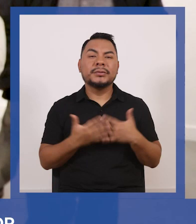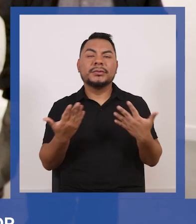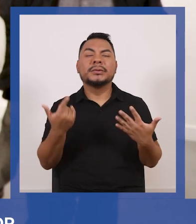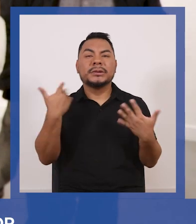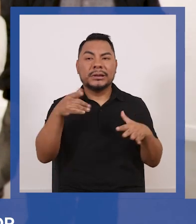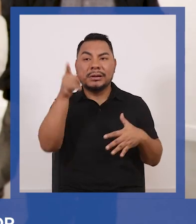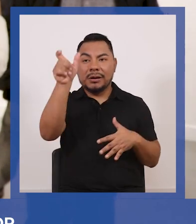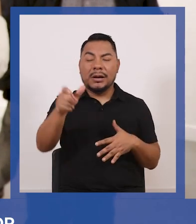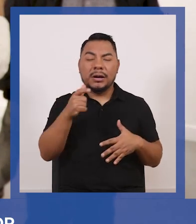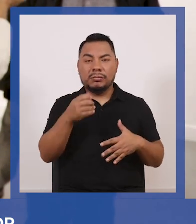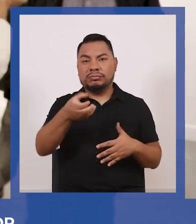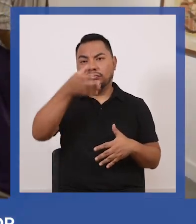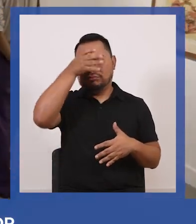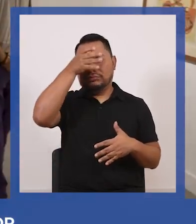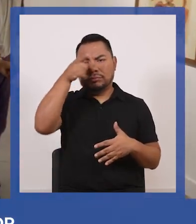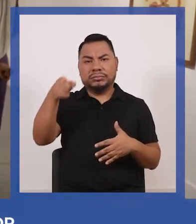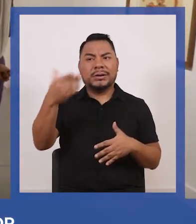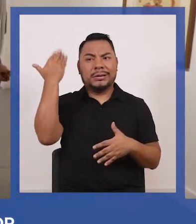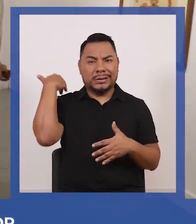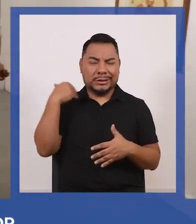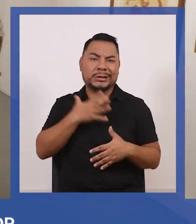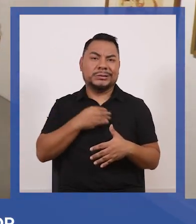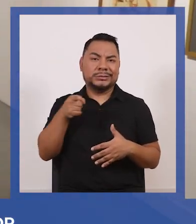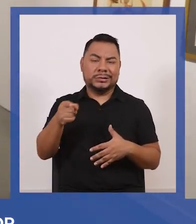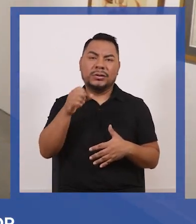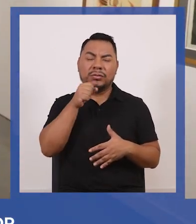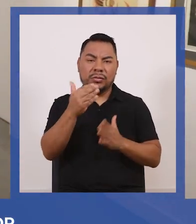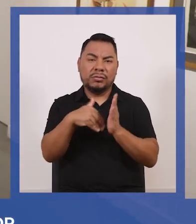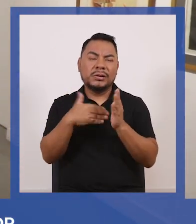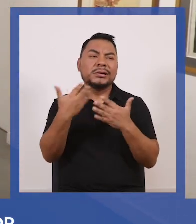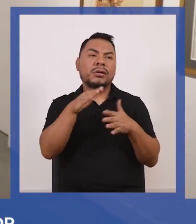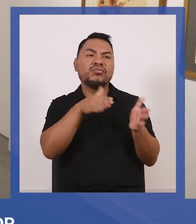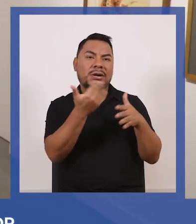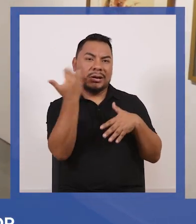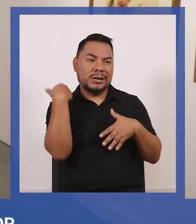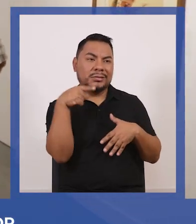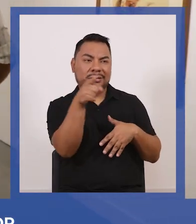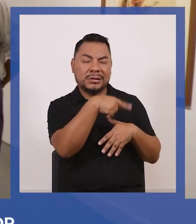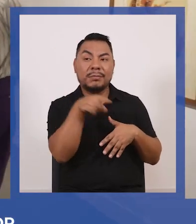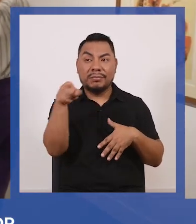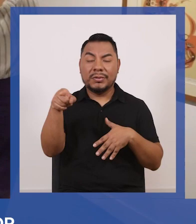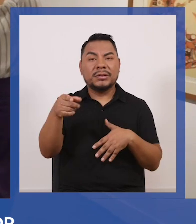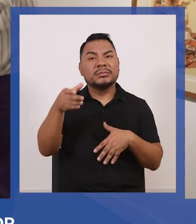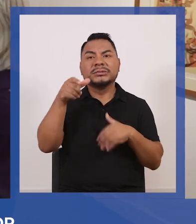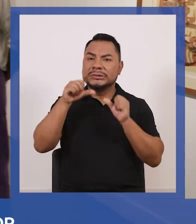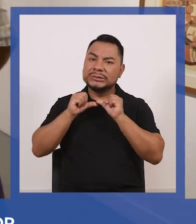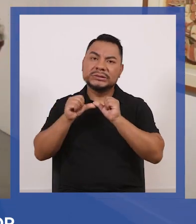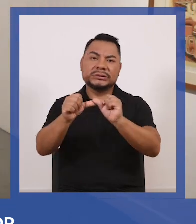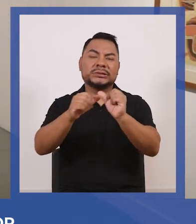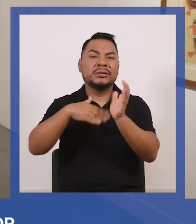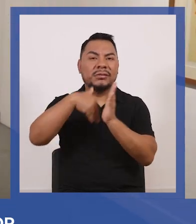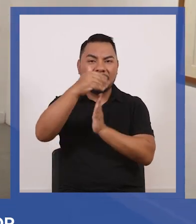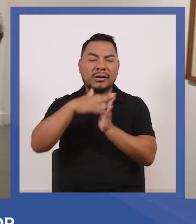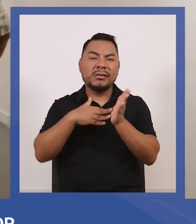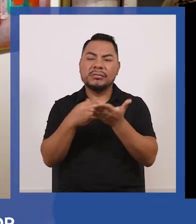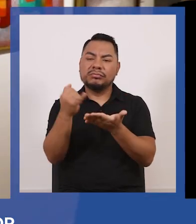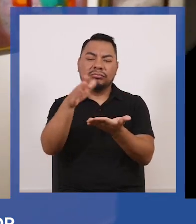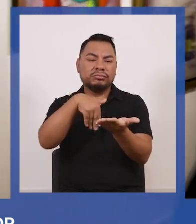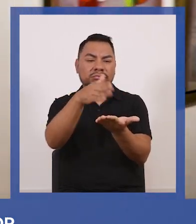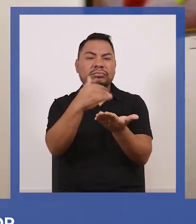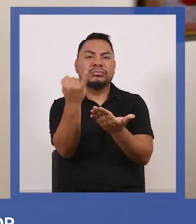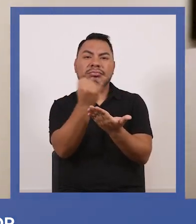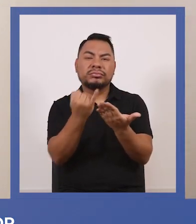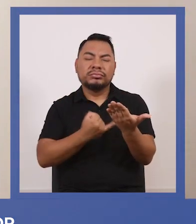grandes maestros de su generación que ya nos han dejado él sigue con sus pinceles y su paleta